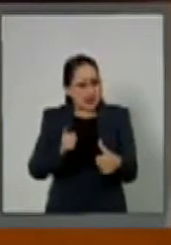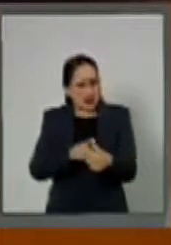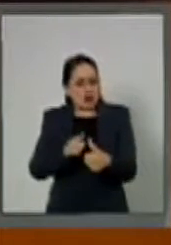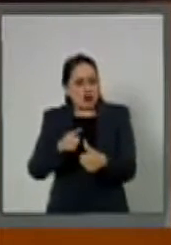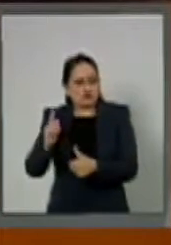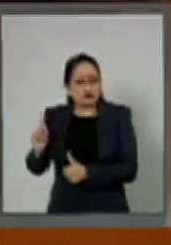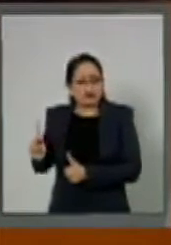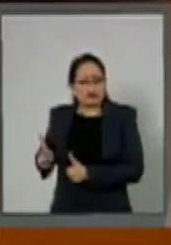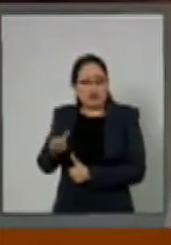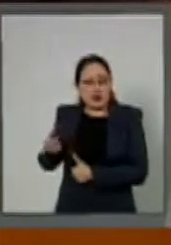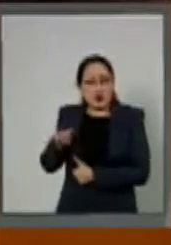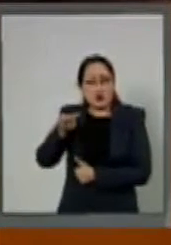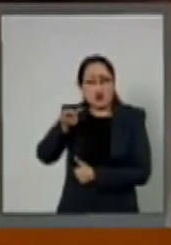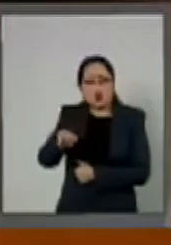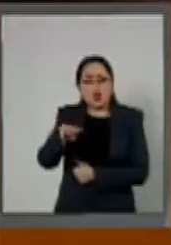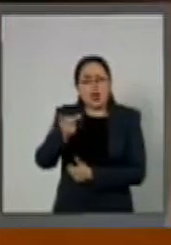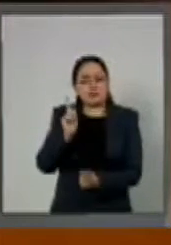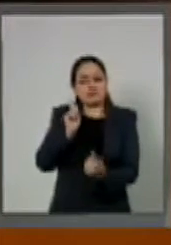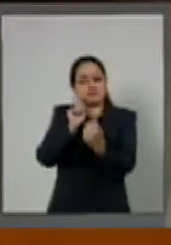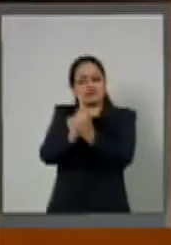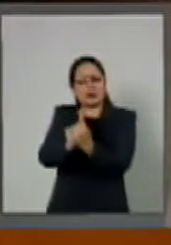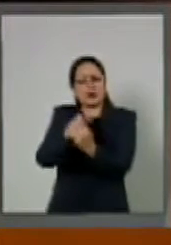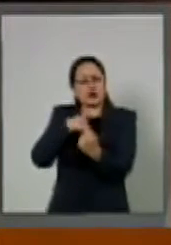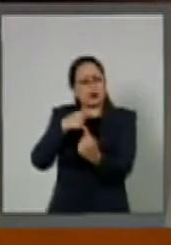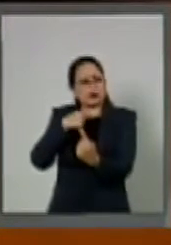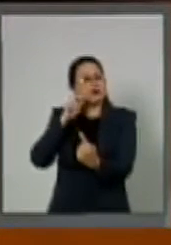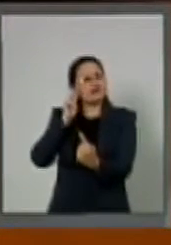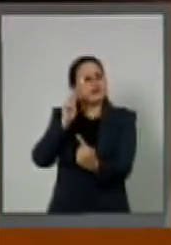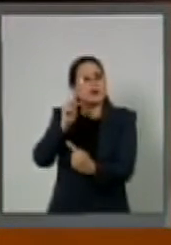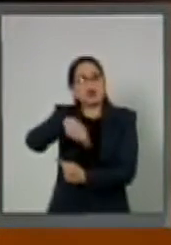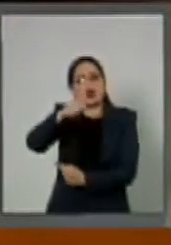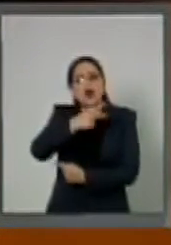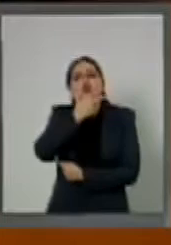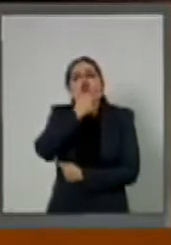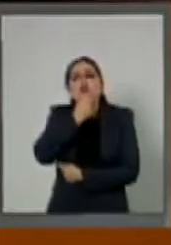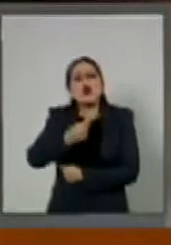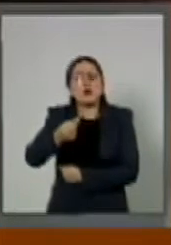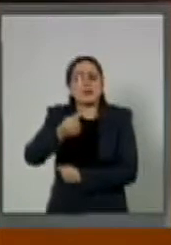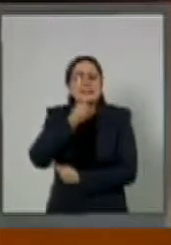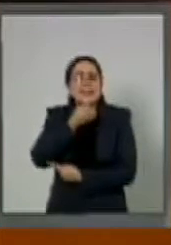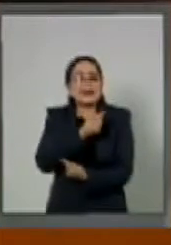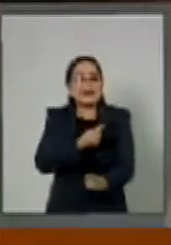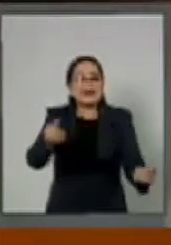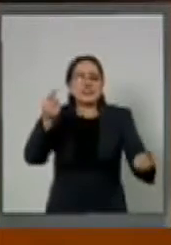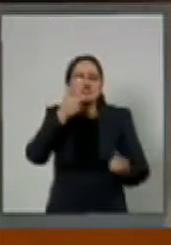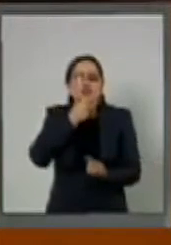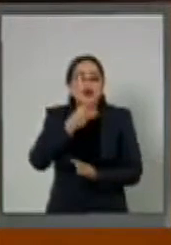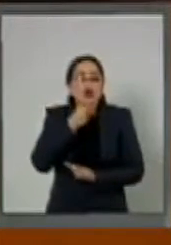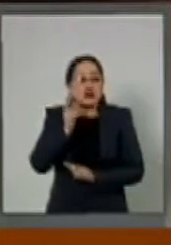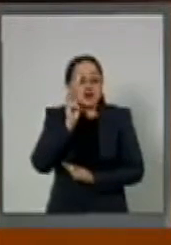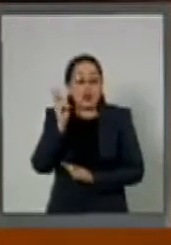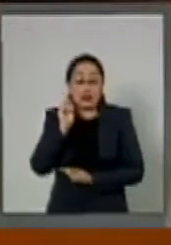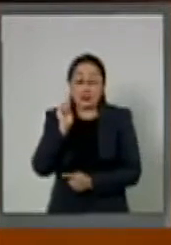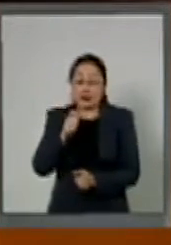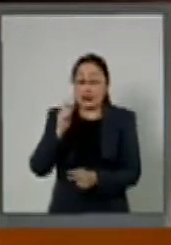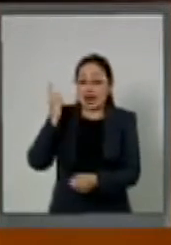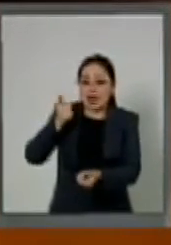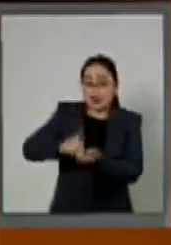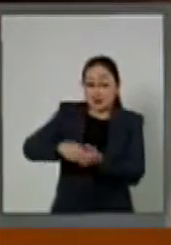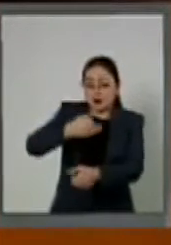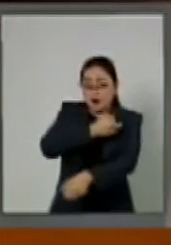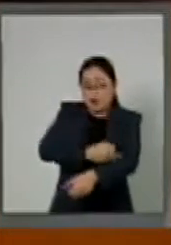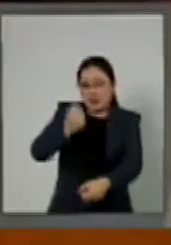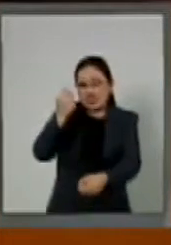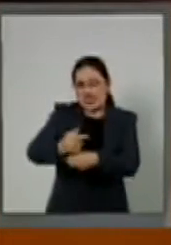se dirigía y me dirigía a ellos preguntándoles si identificaban algún acto de violencia en su familia,